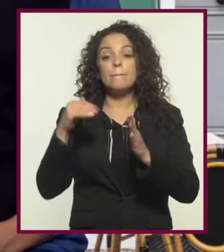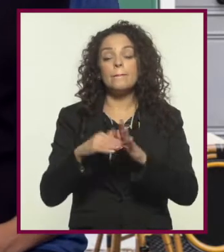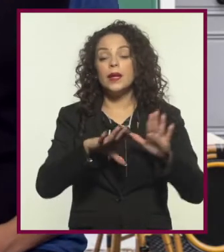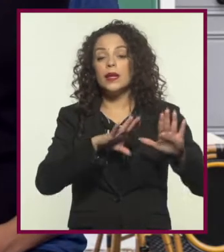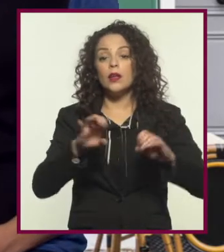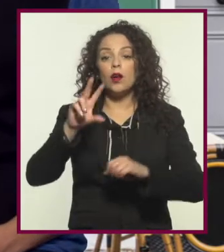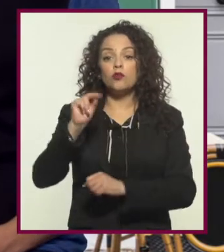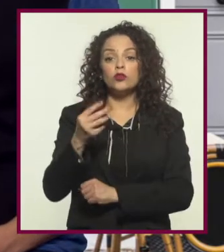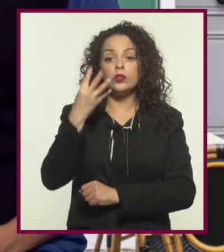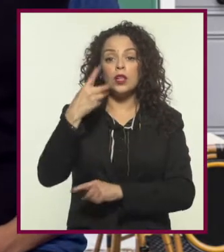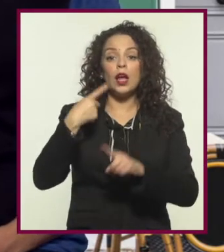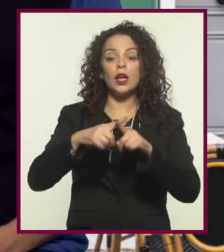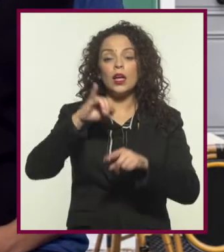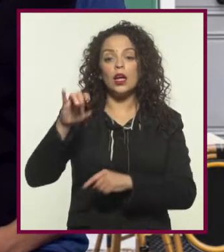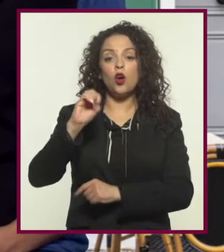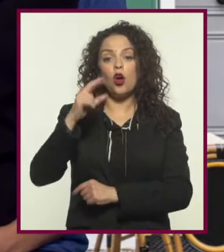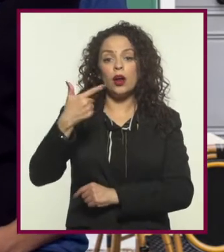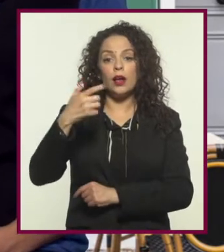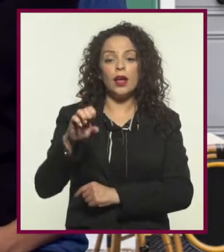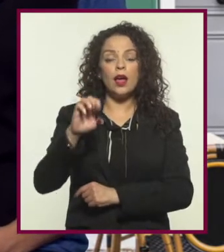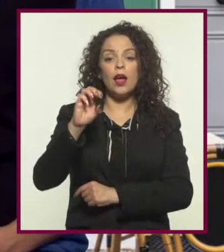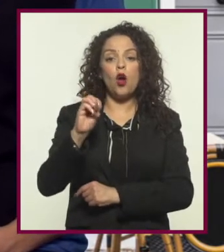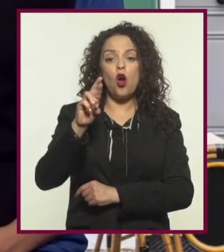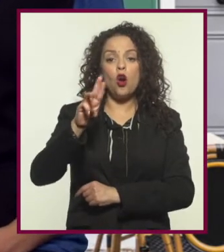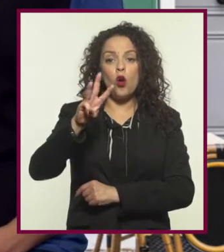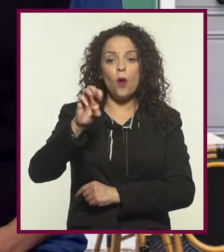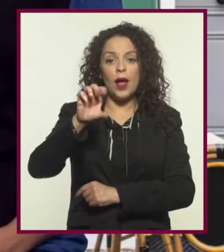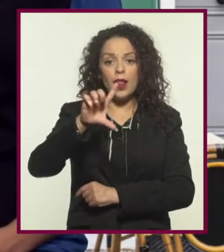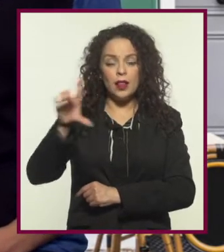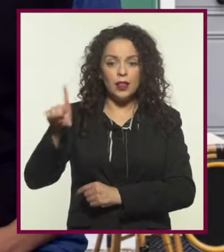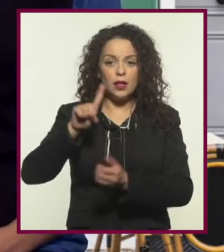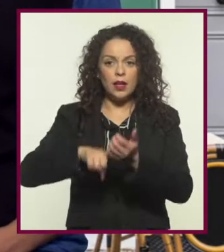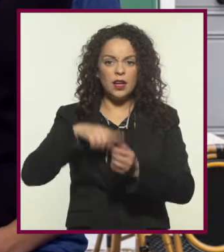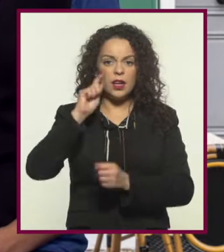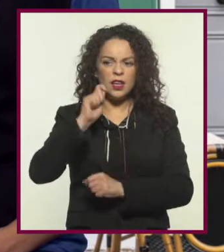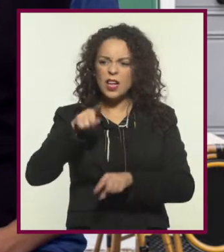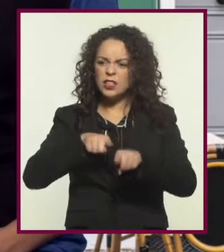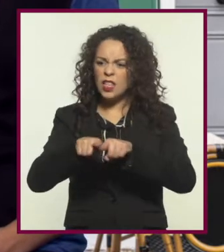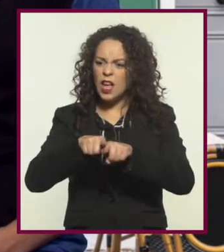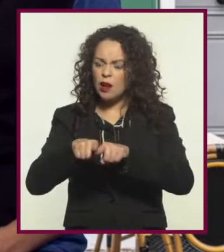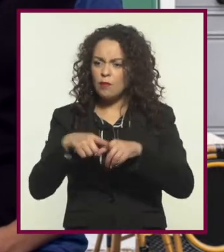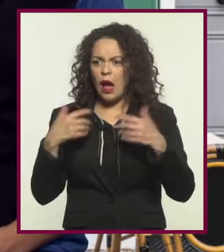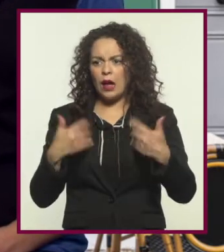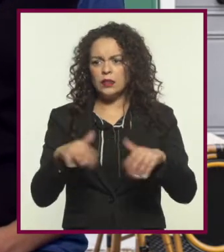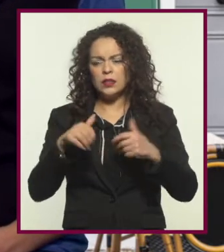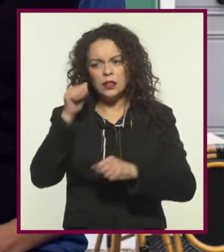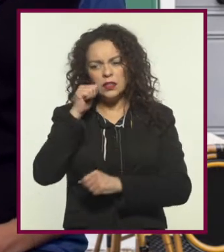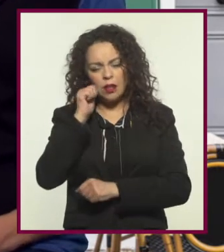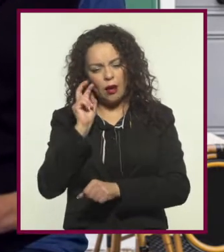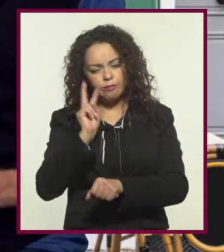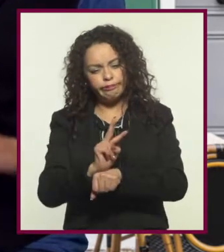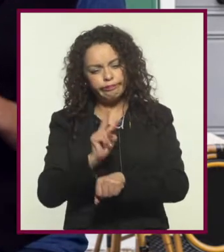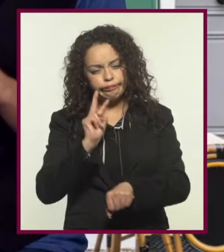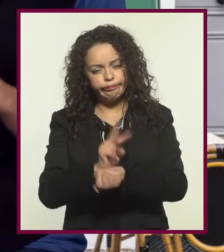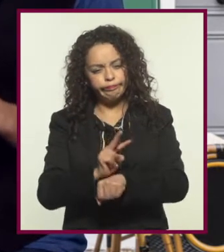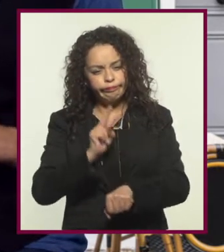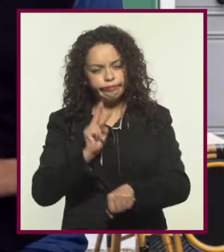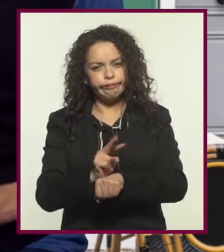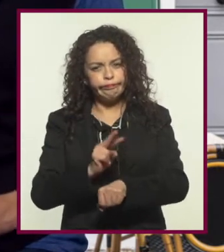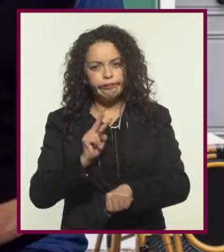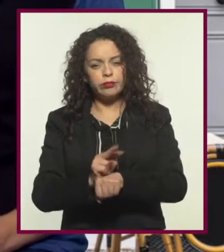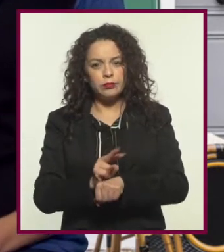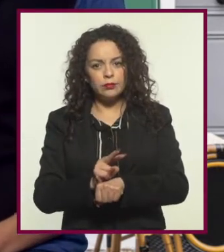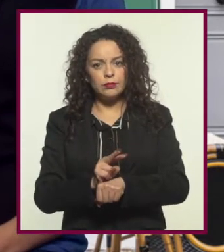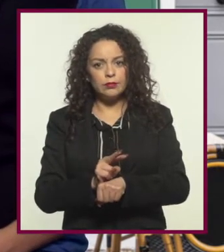1984 de George Orwell, la novela que popularizó el concepto del gran hermano que siempre nos observa